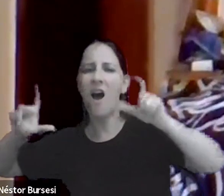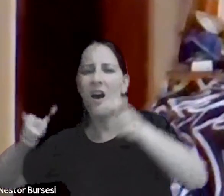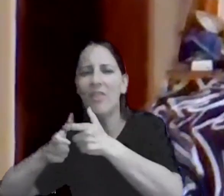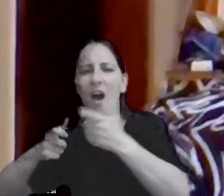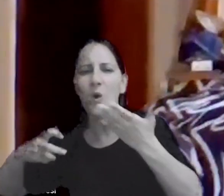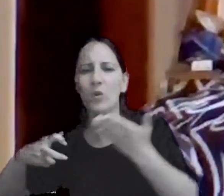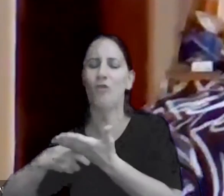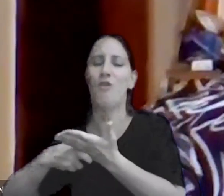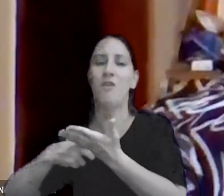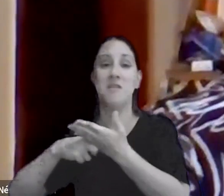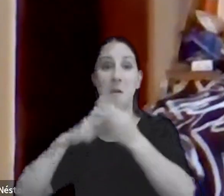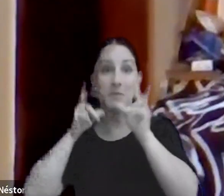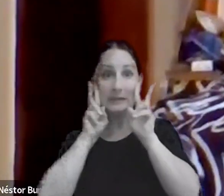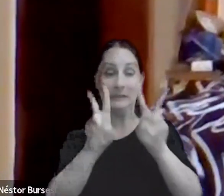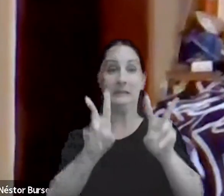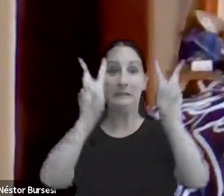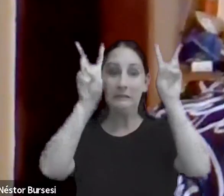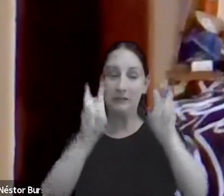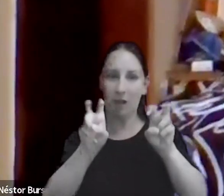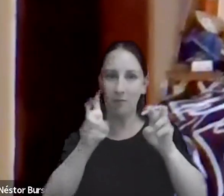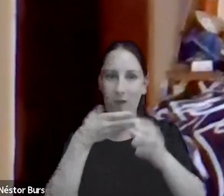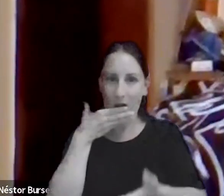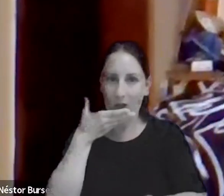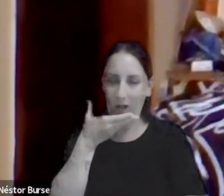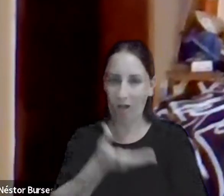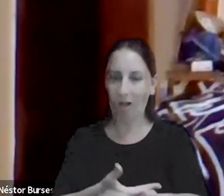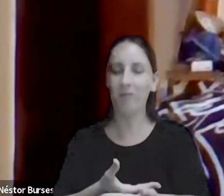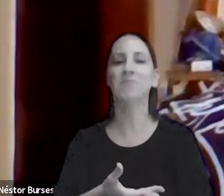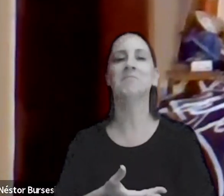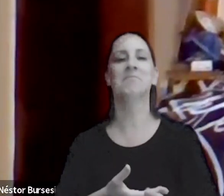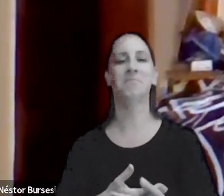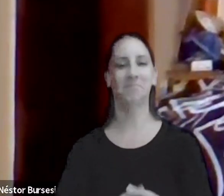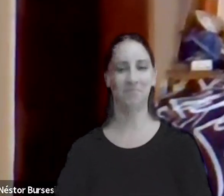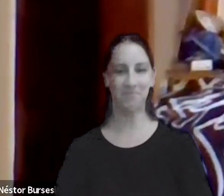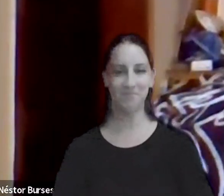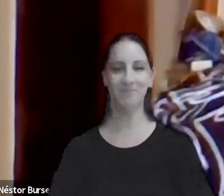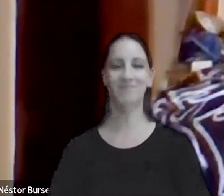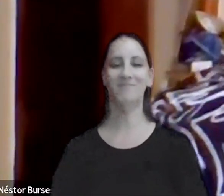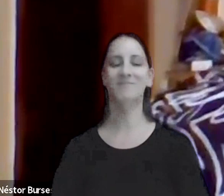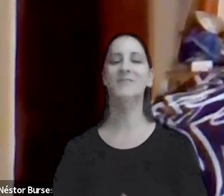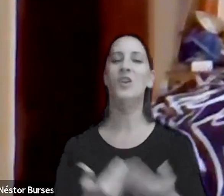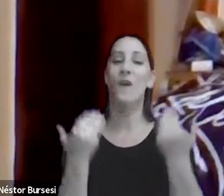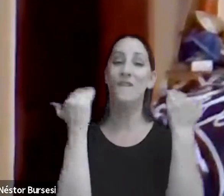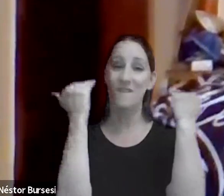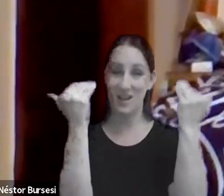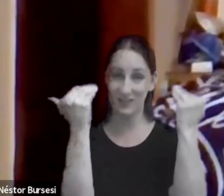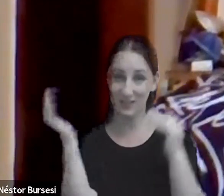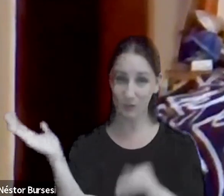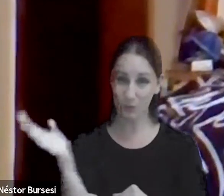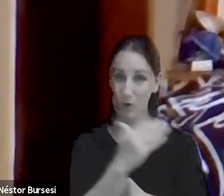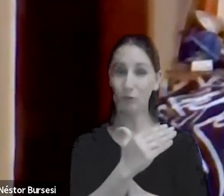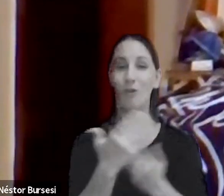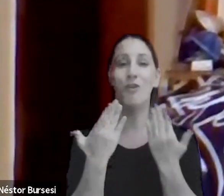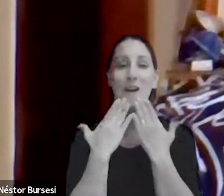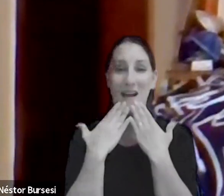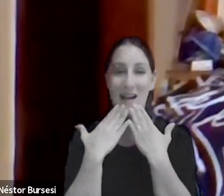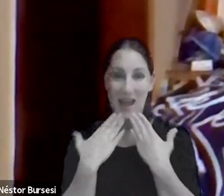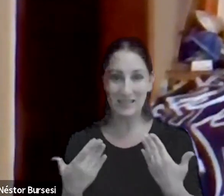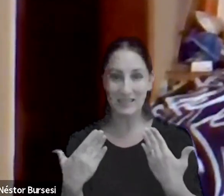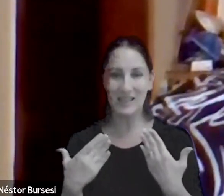este escuchándolos a todos así que los felicito les agradezco